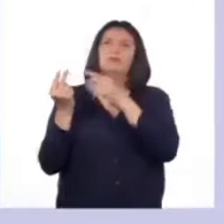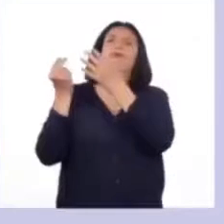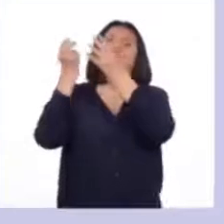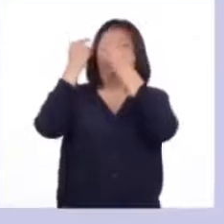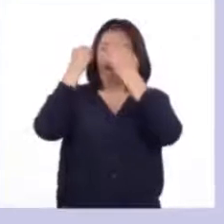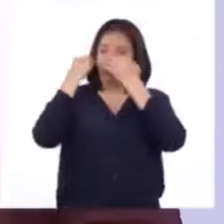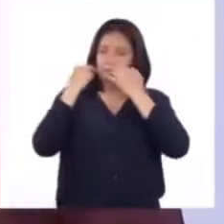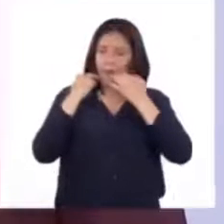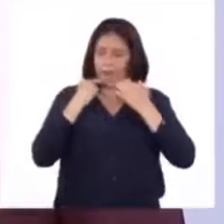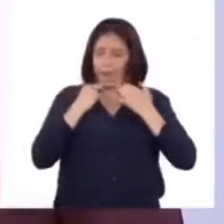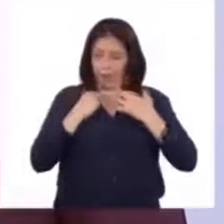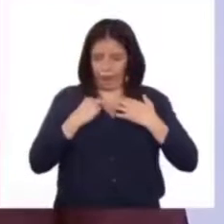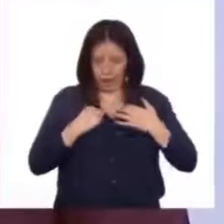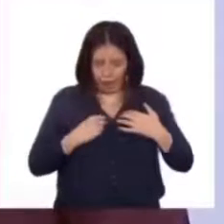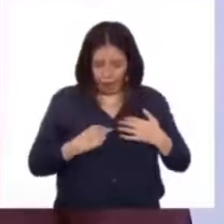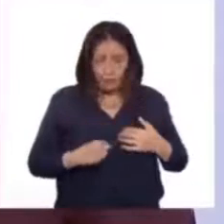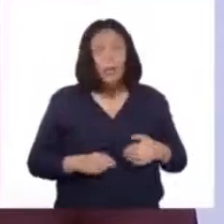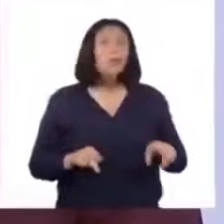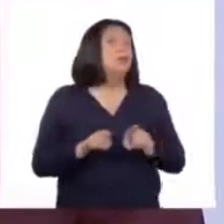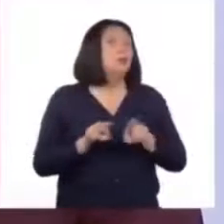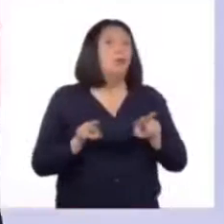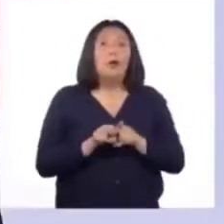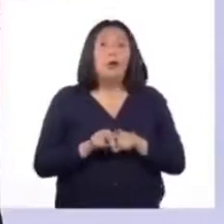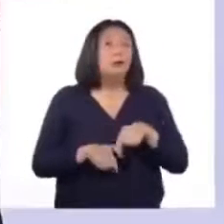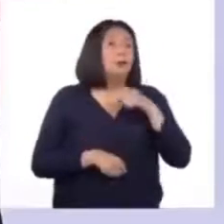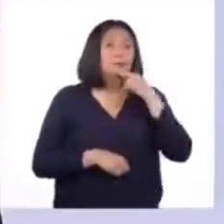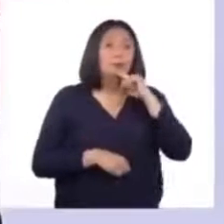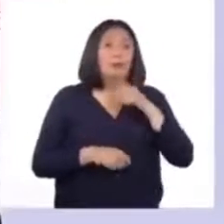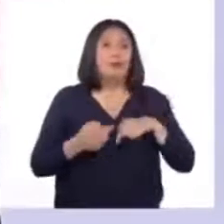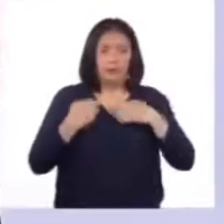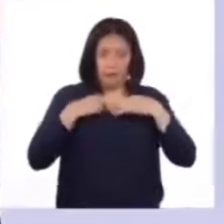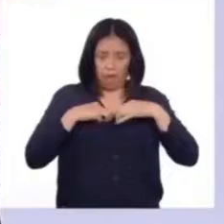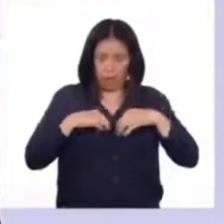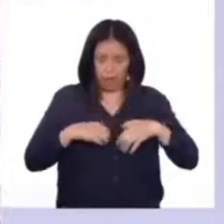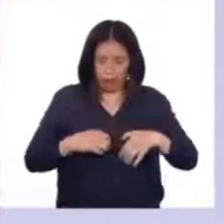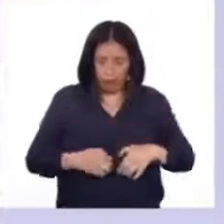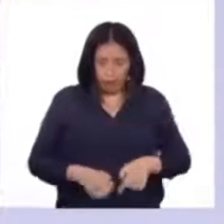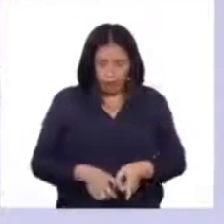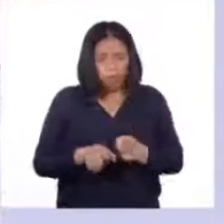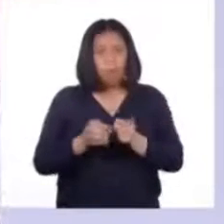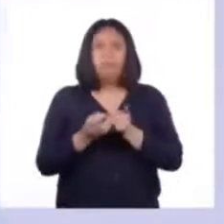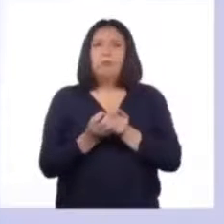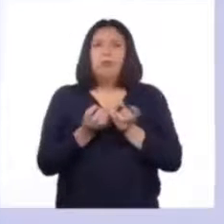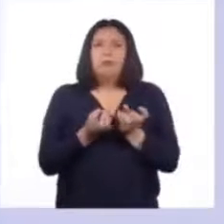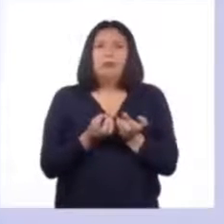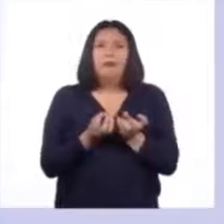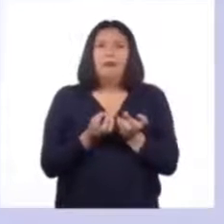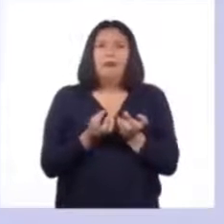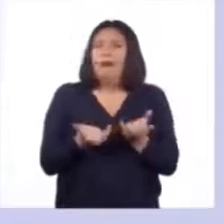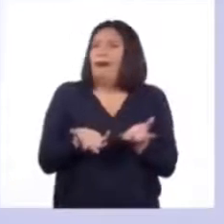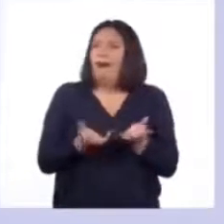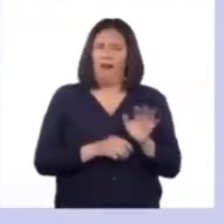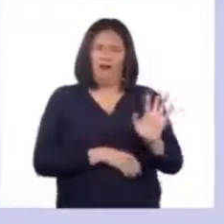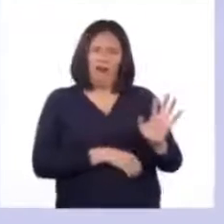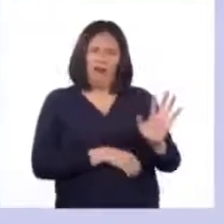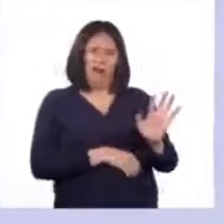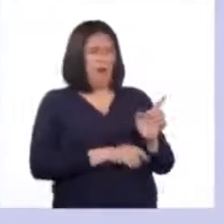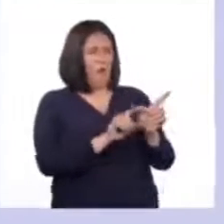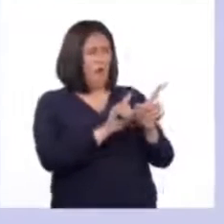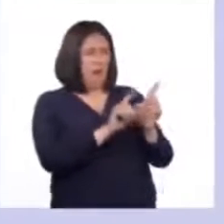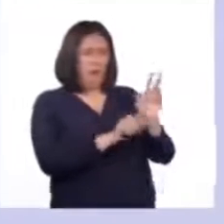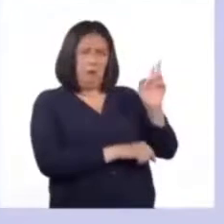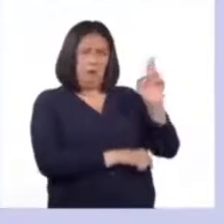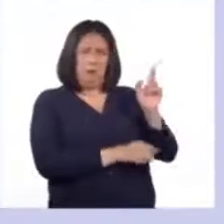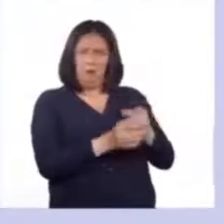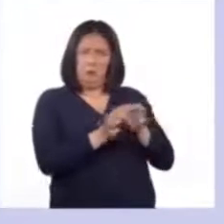largo viaje, al igual que en el caso de las mujeres, hasta alcanzar los testículos. Profe, ¿y nos podría explicar un